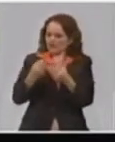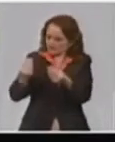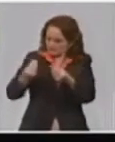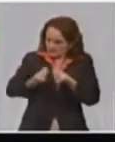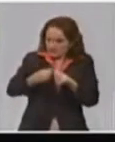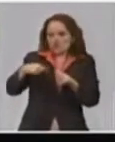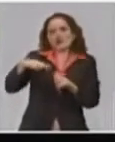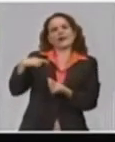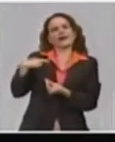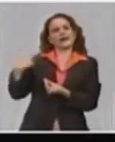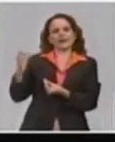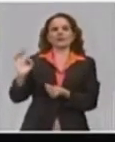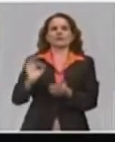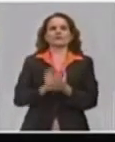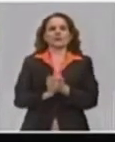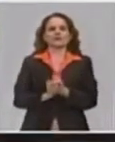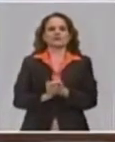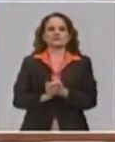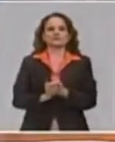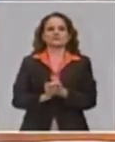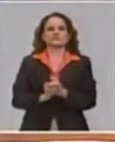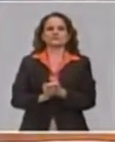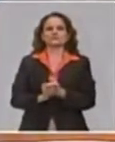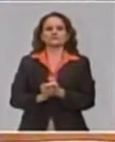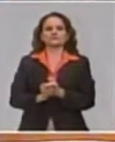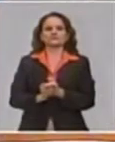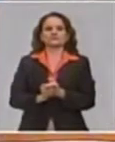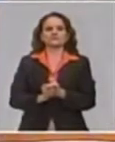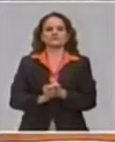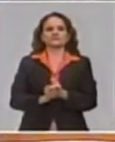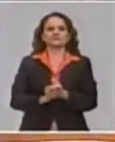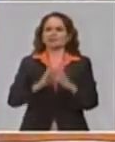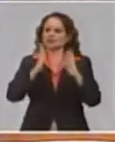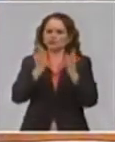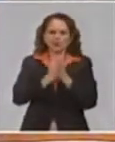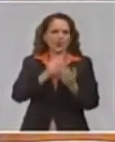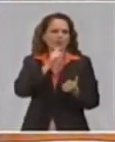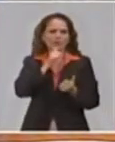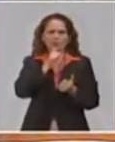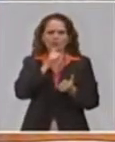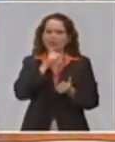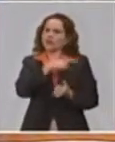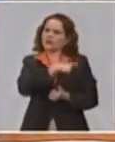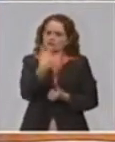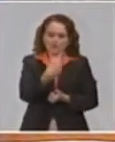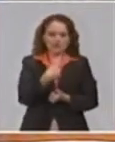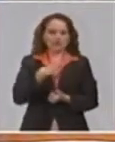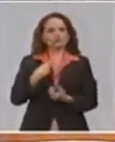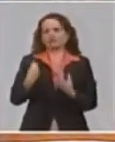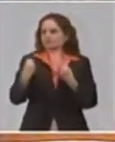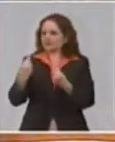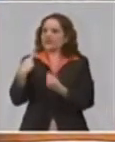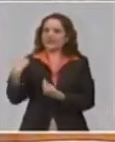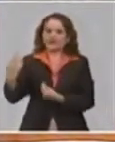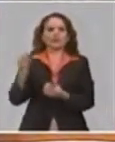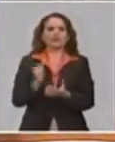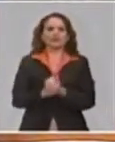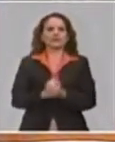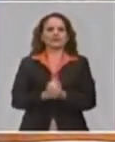Y nosotros siempre trataremos de buscar la respuesta a todos sus planteamientos y todas sus necesidades y